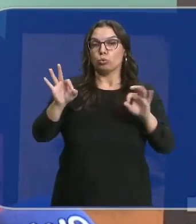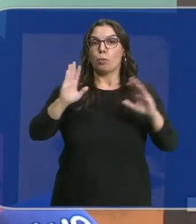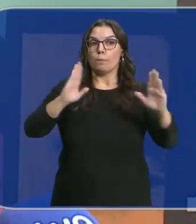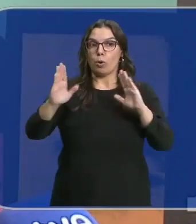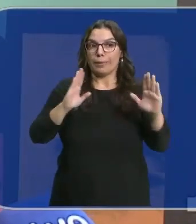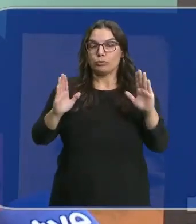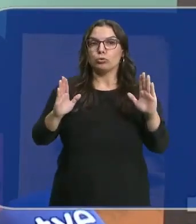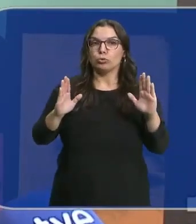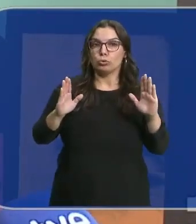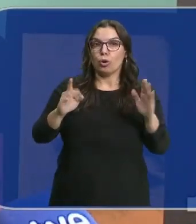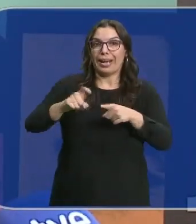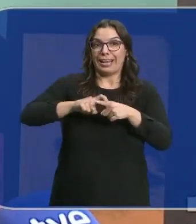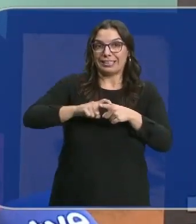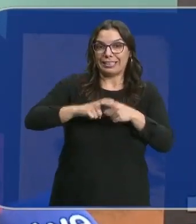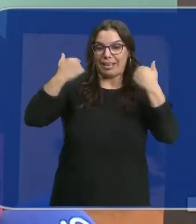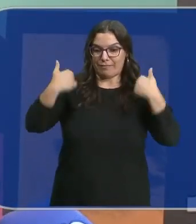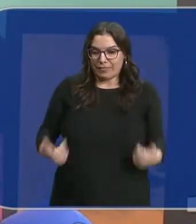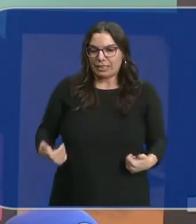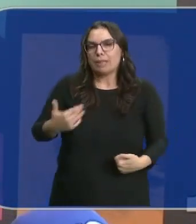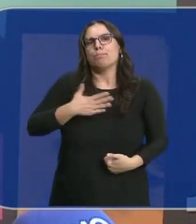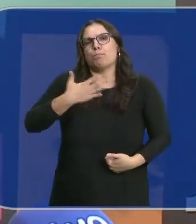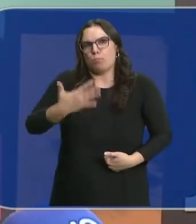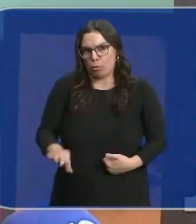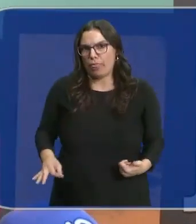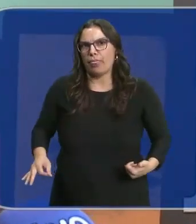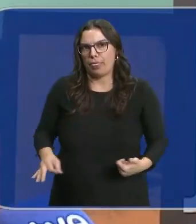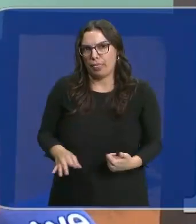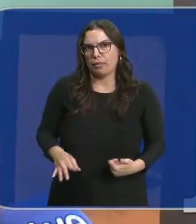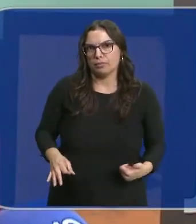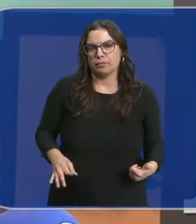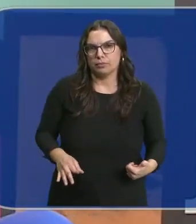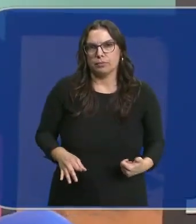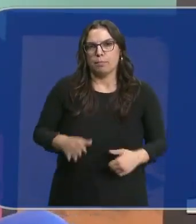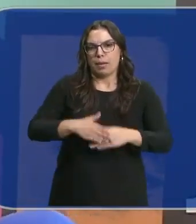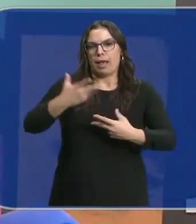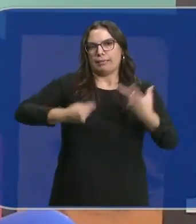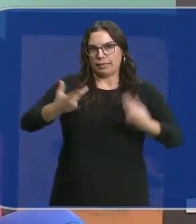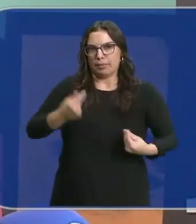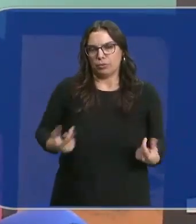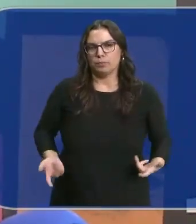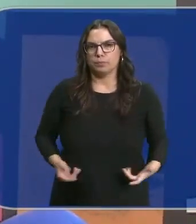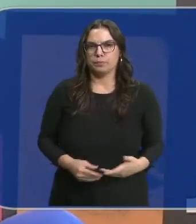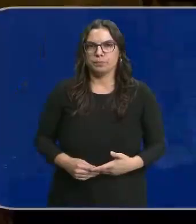tienen las características fisiológicas para poder administrar estos tipos de tratamientos.